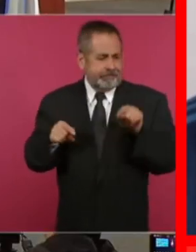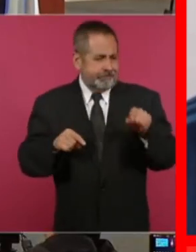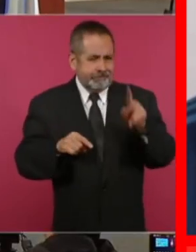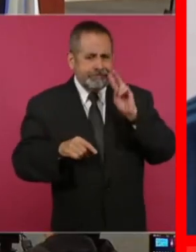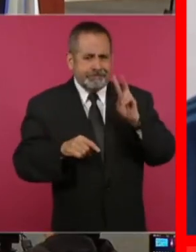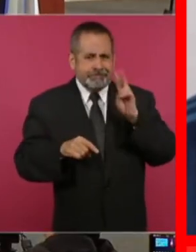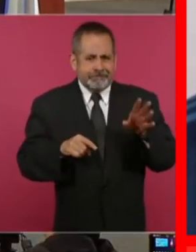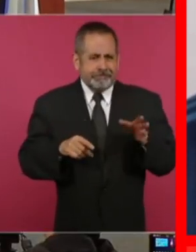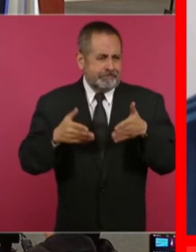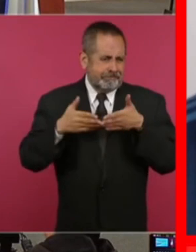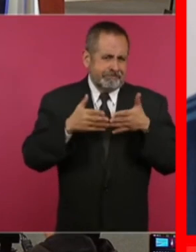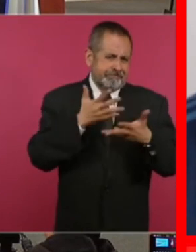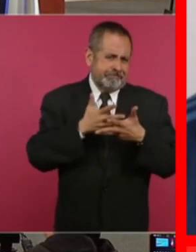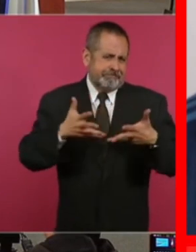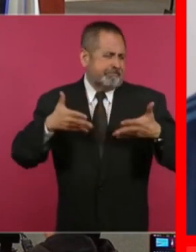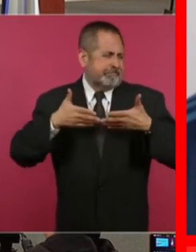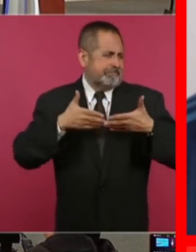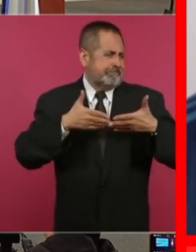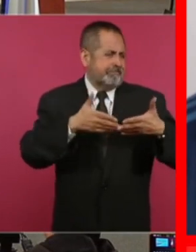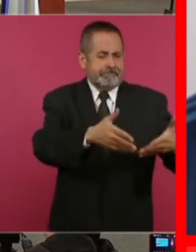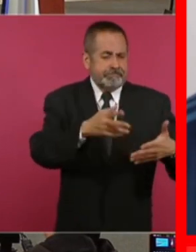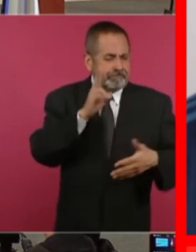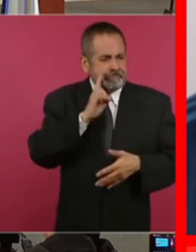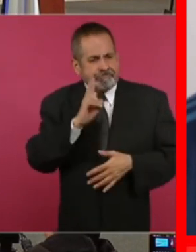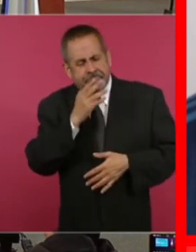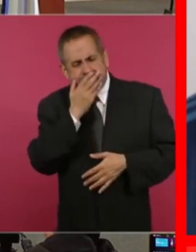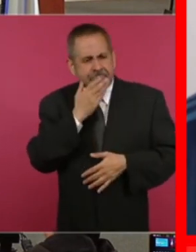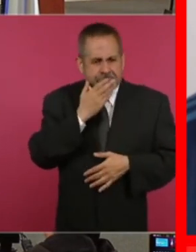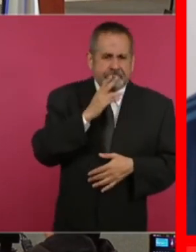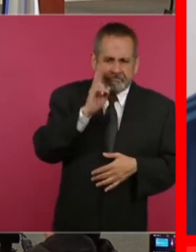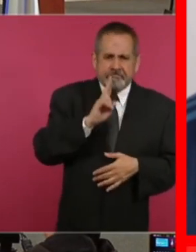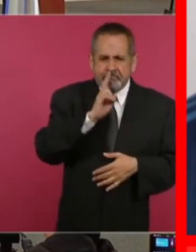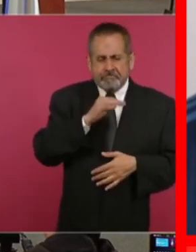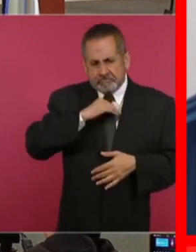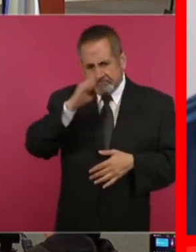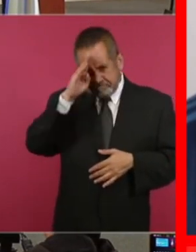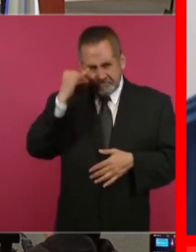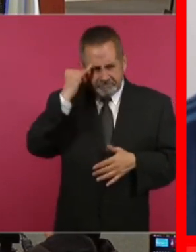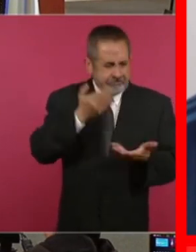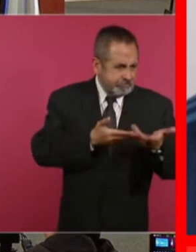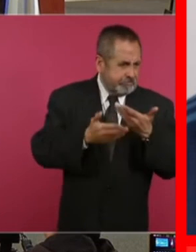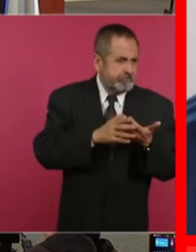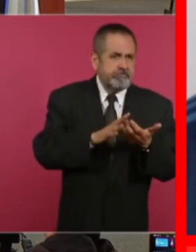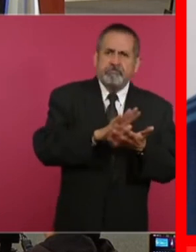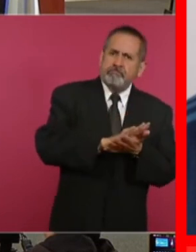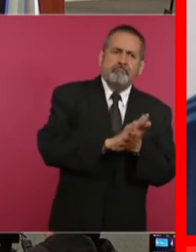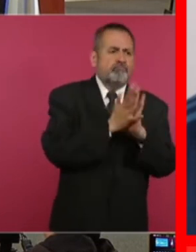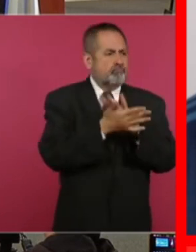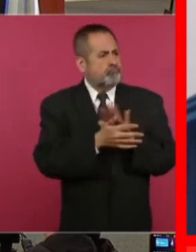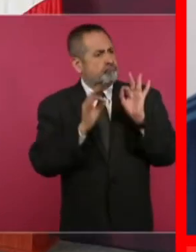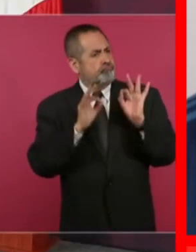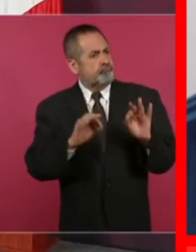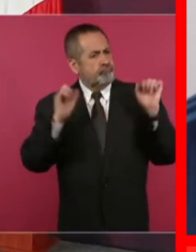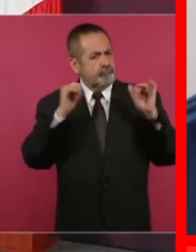barcos que lleguen cruceros y esa parte impactada ya se convierte en una zona